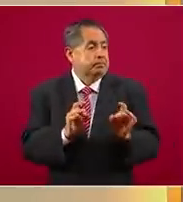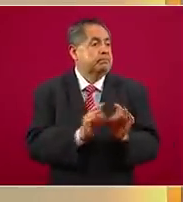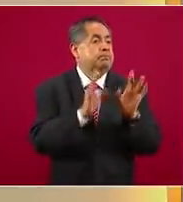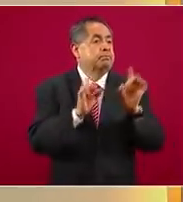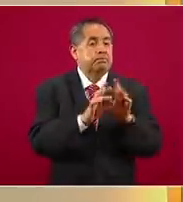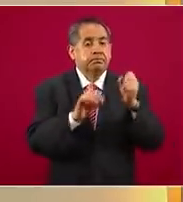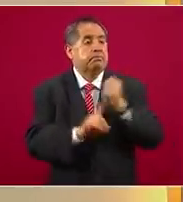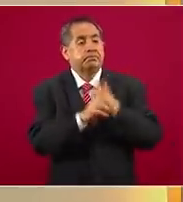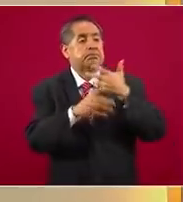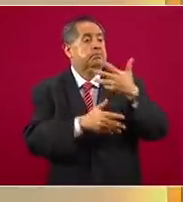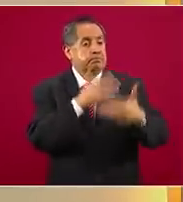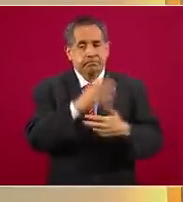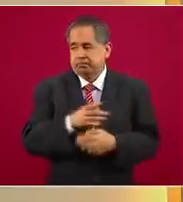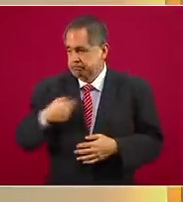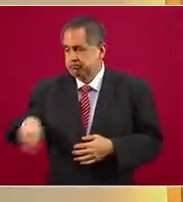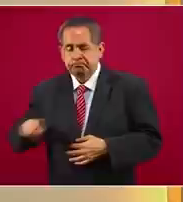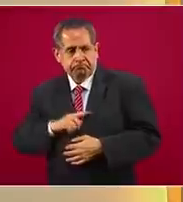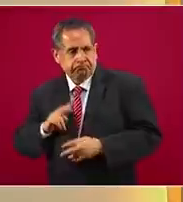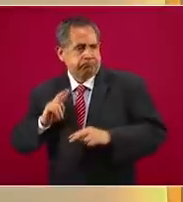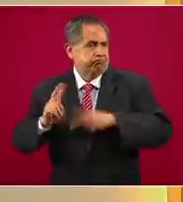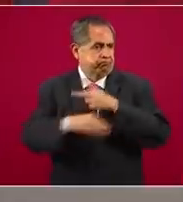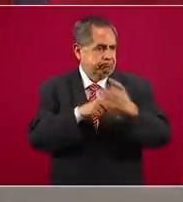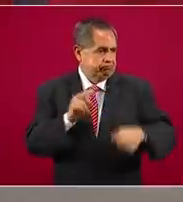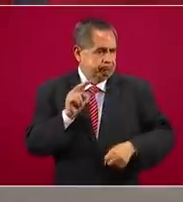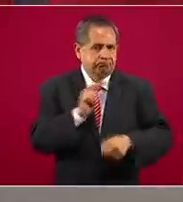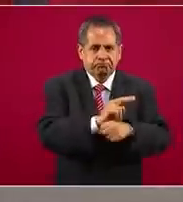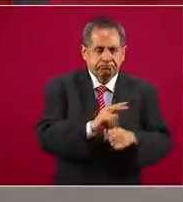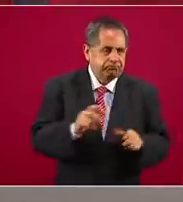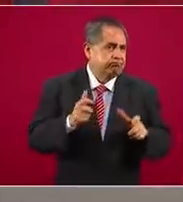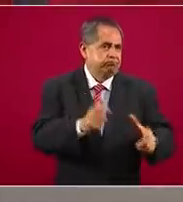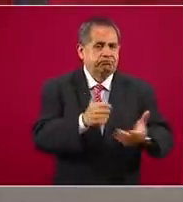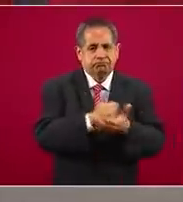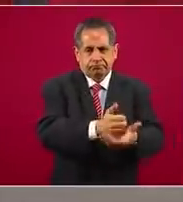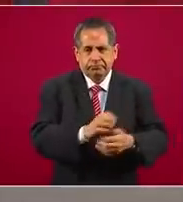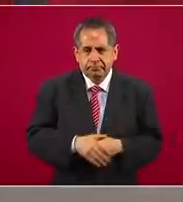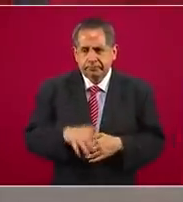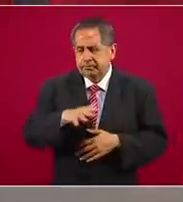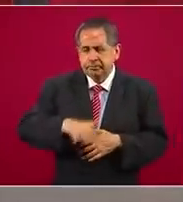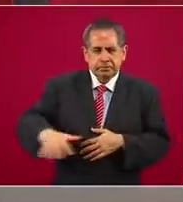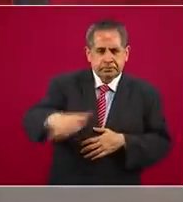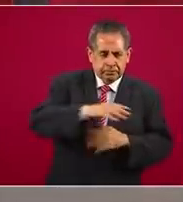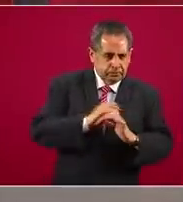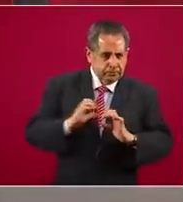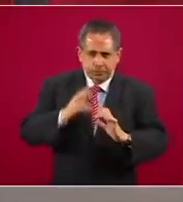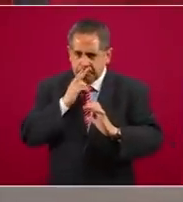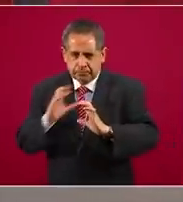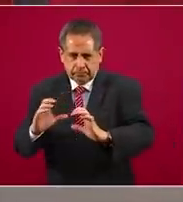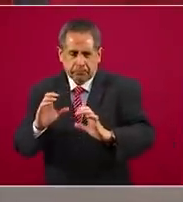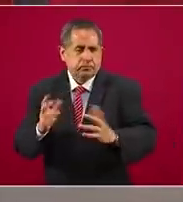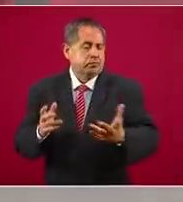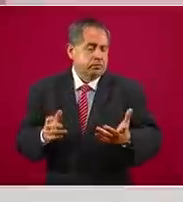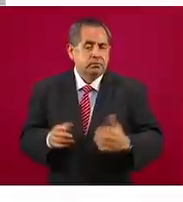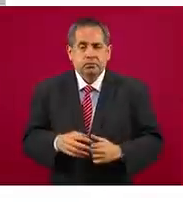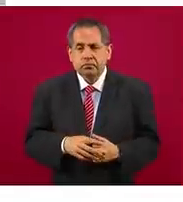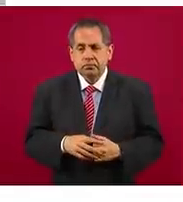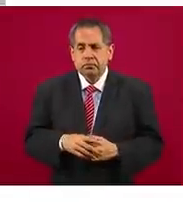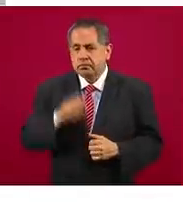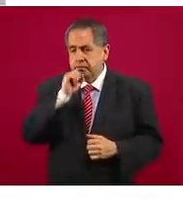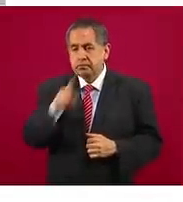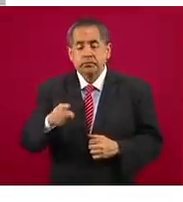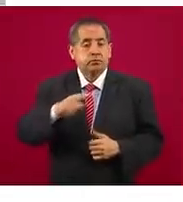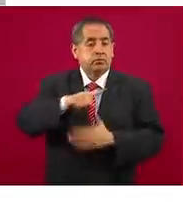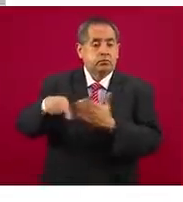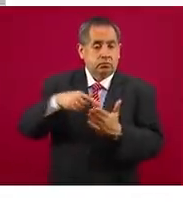contingencias dentro de las instalaciones estratégicas, resguardar las áreas sensibles que tienen ellas, puestos